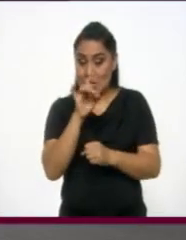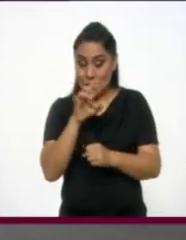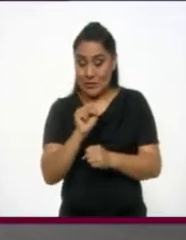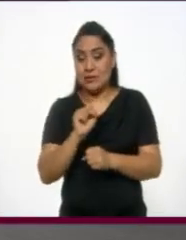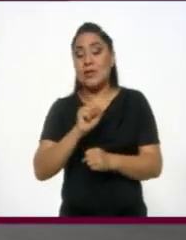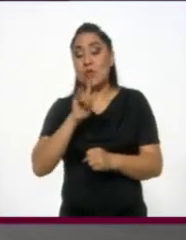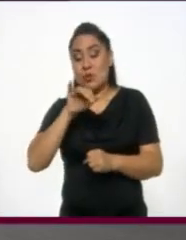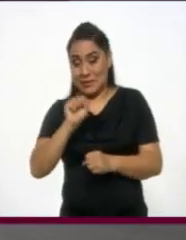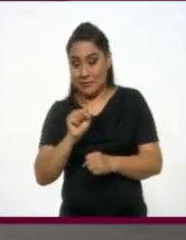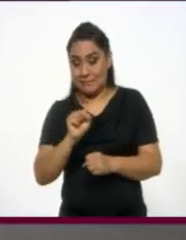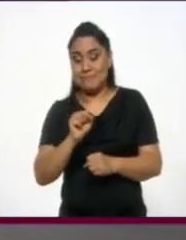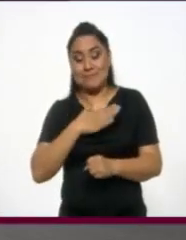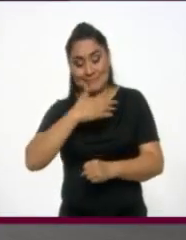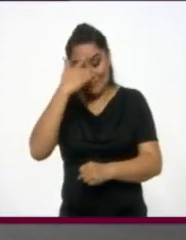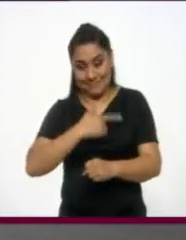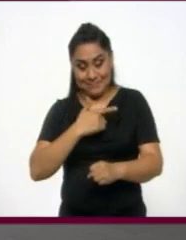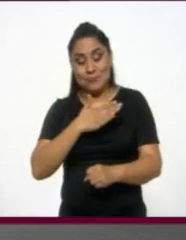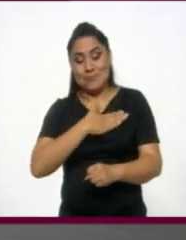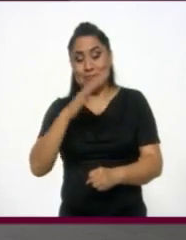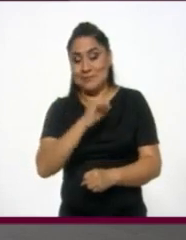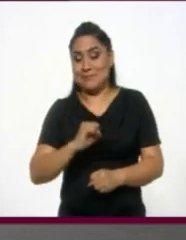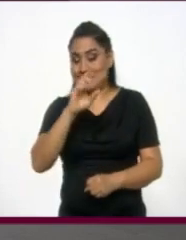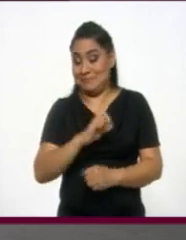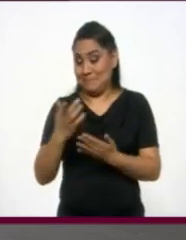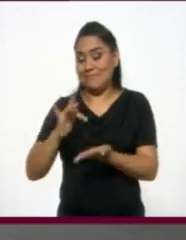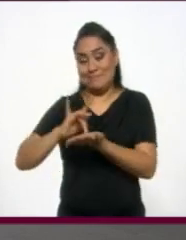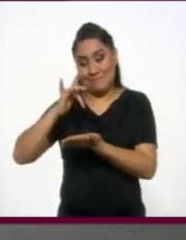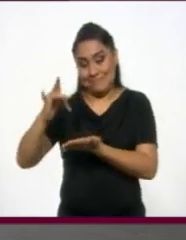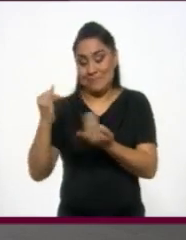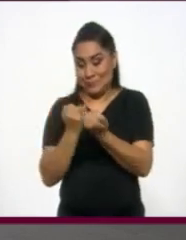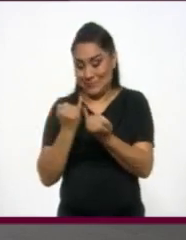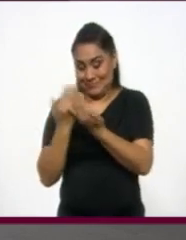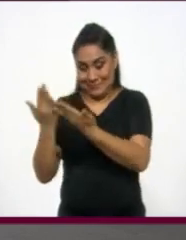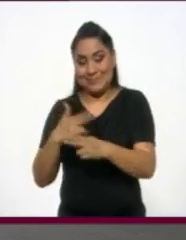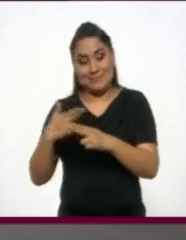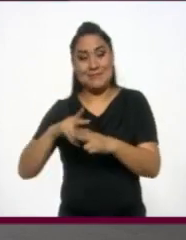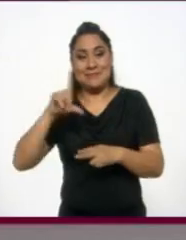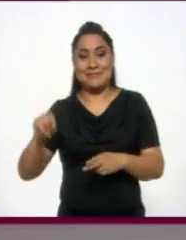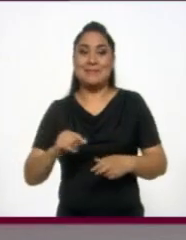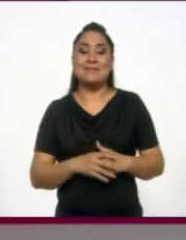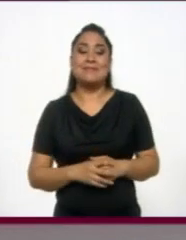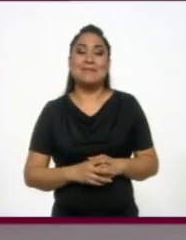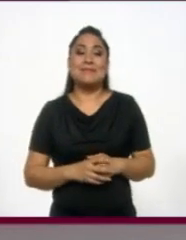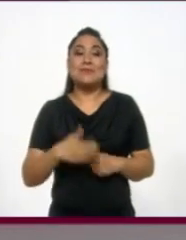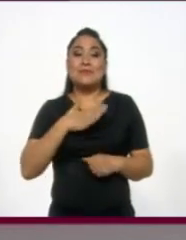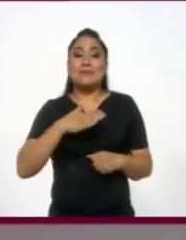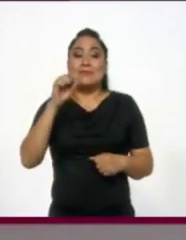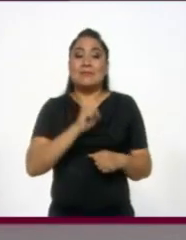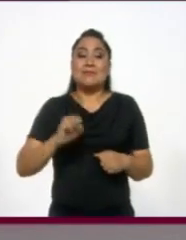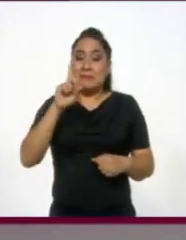y Luis Virgilio. Muy buenas noches y buen fin de semana. Excelente Miguel, gracias. Hasta pronto. Hasta pronto, buen fin de semana también